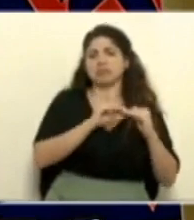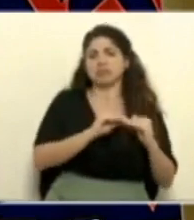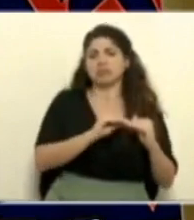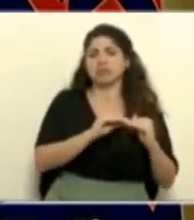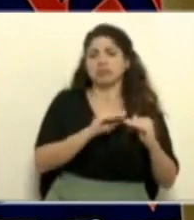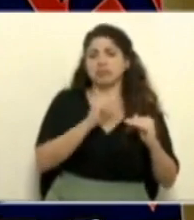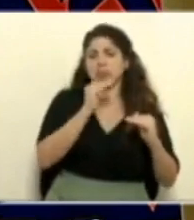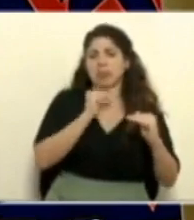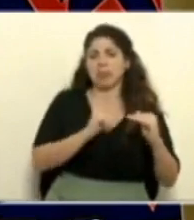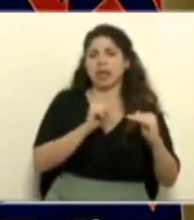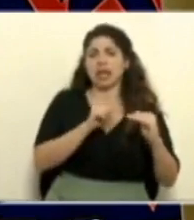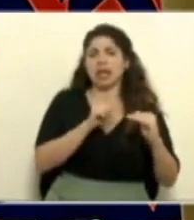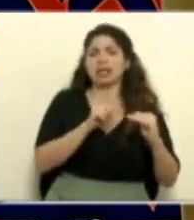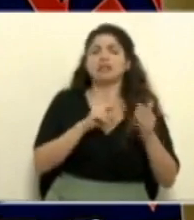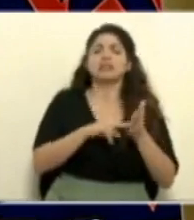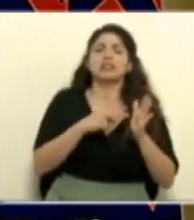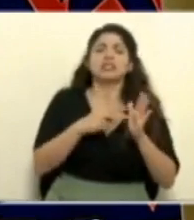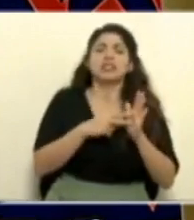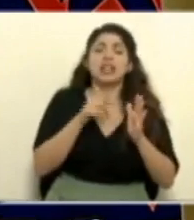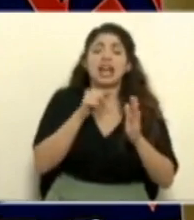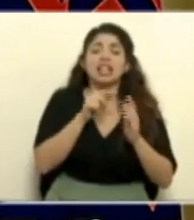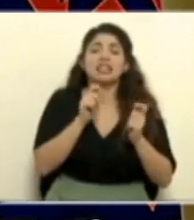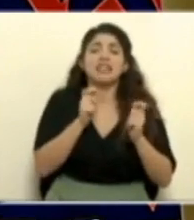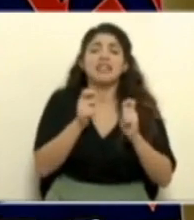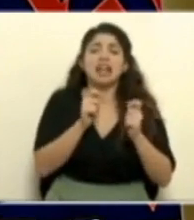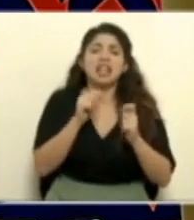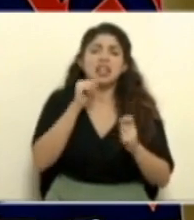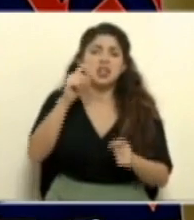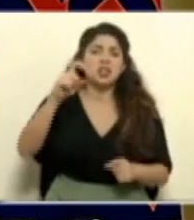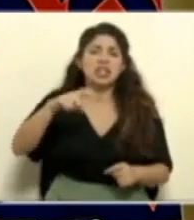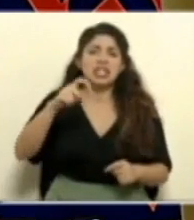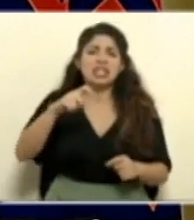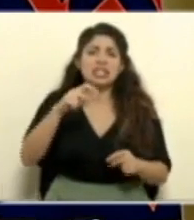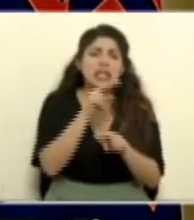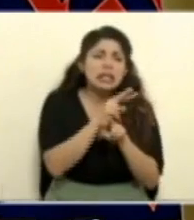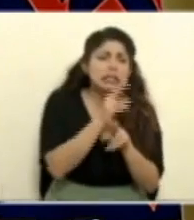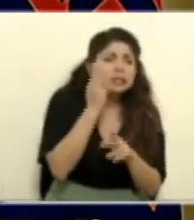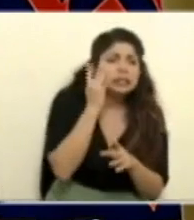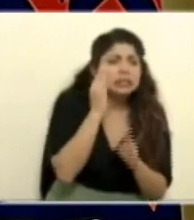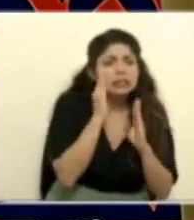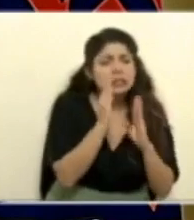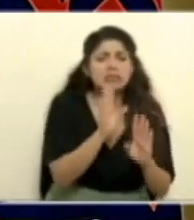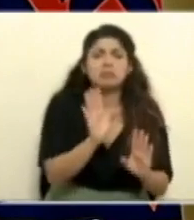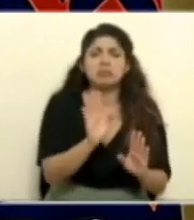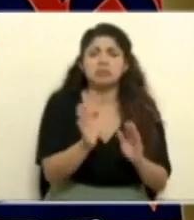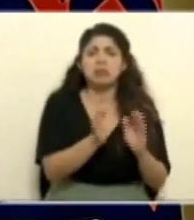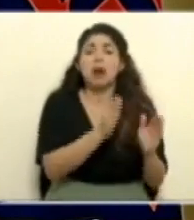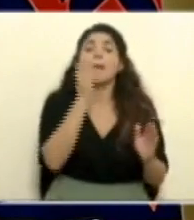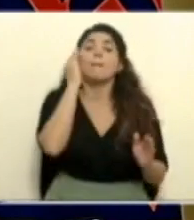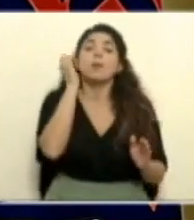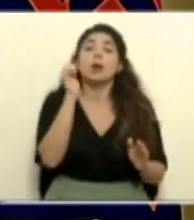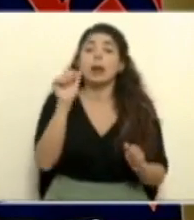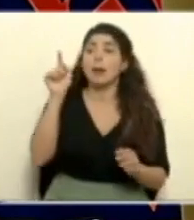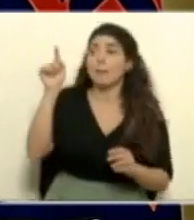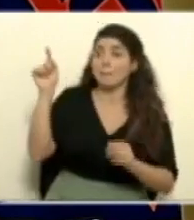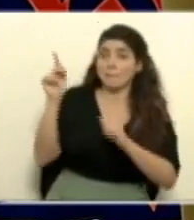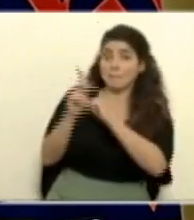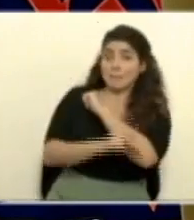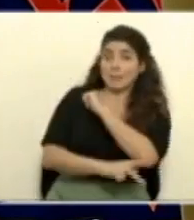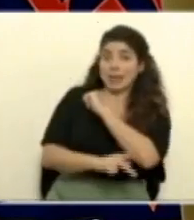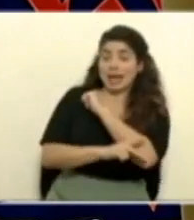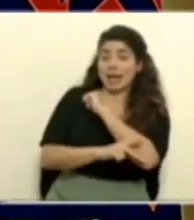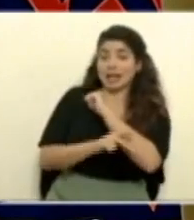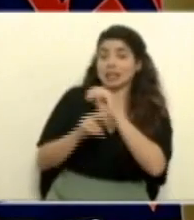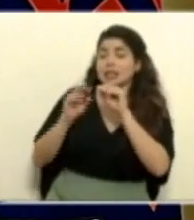que es una variante que necesita mayor monitoreo y eso es únicamente porque en los países se van viendo perfiles